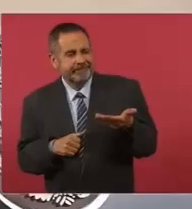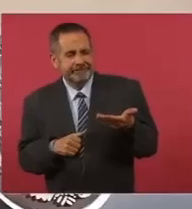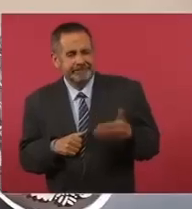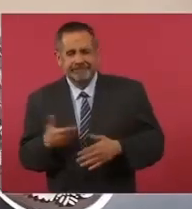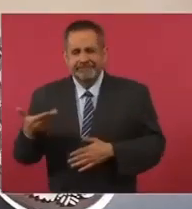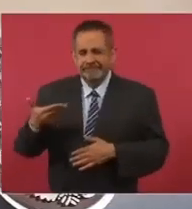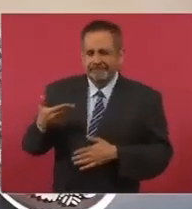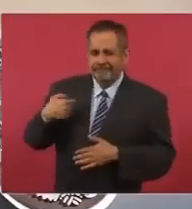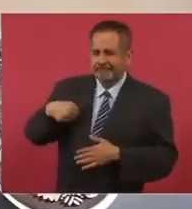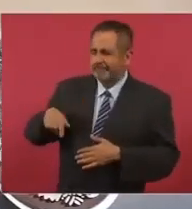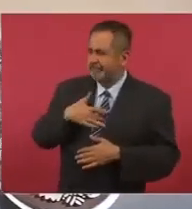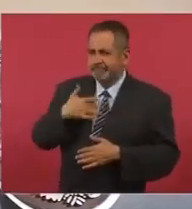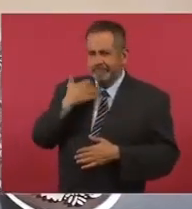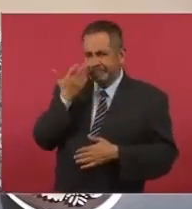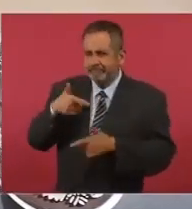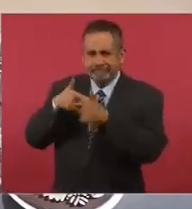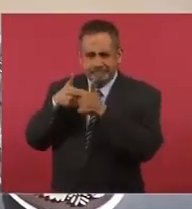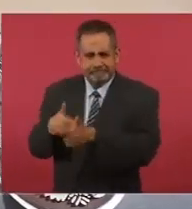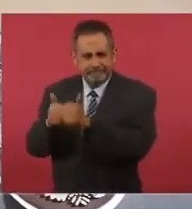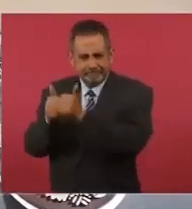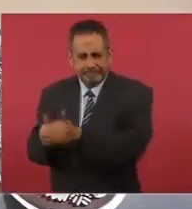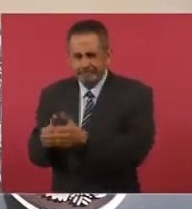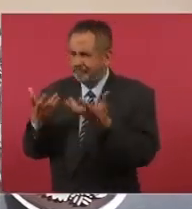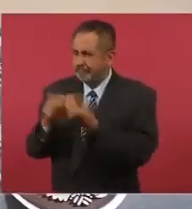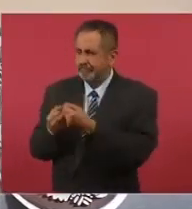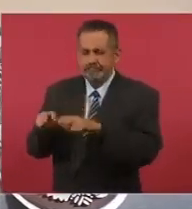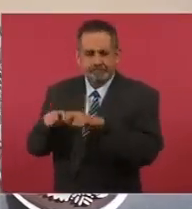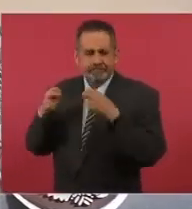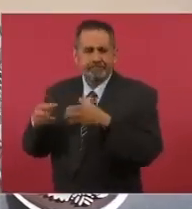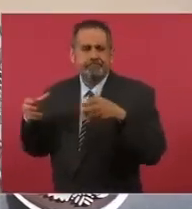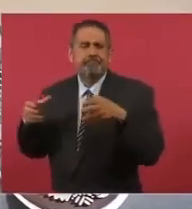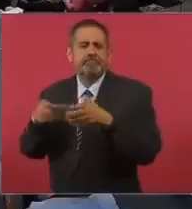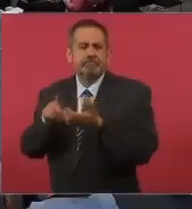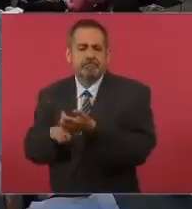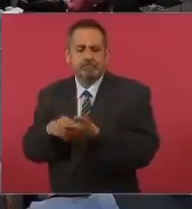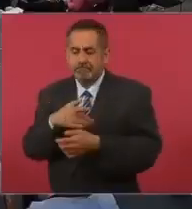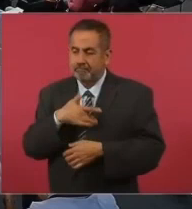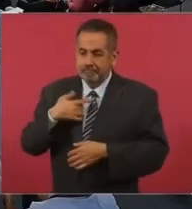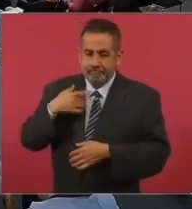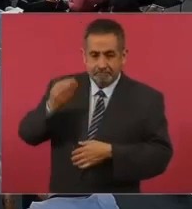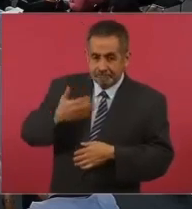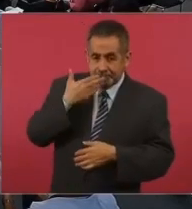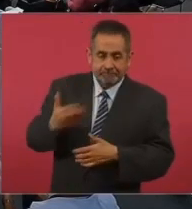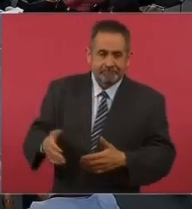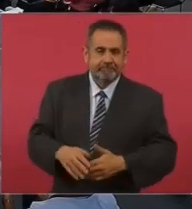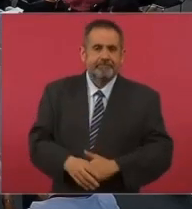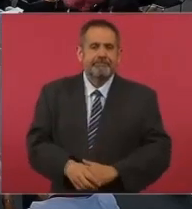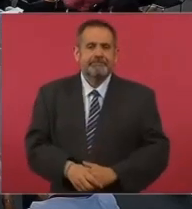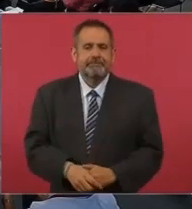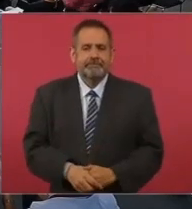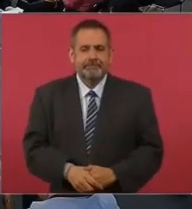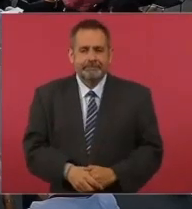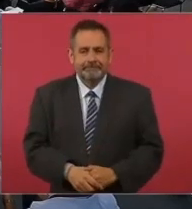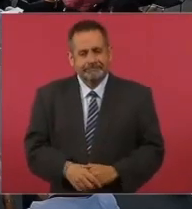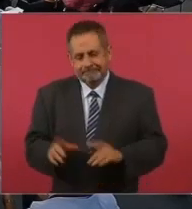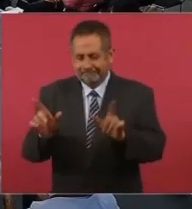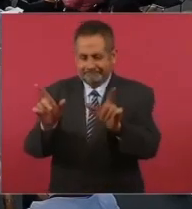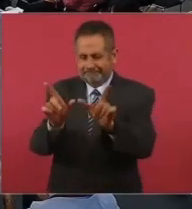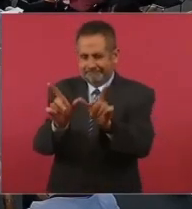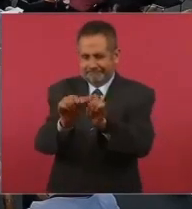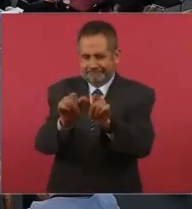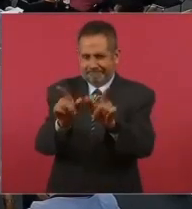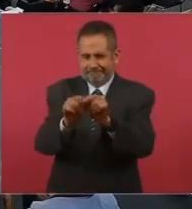Le dije, ¿me permite seguir en su gabinete? Y creo que aceptó, presidente. No, no.